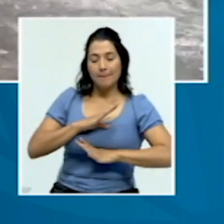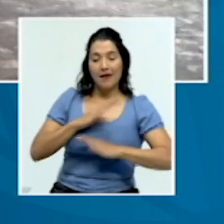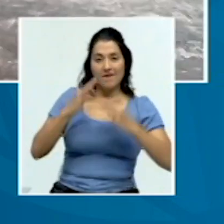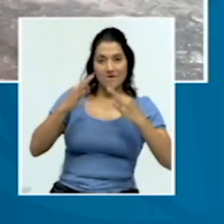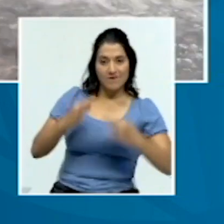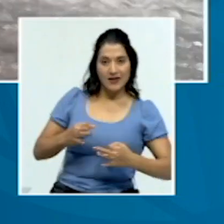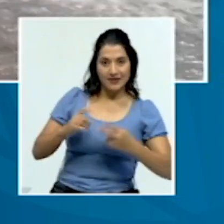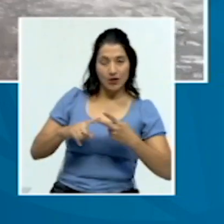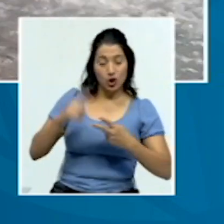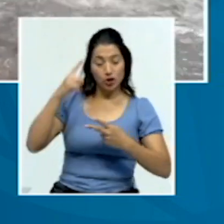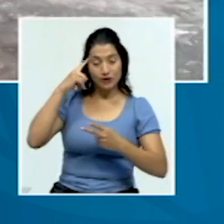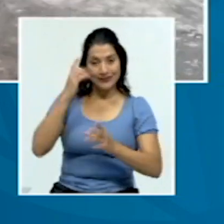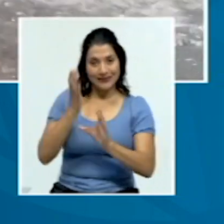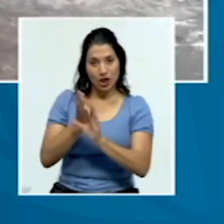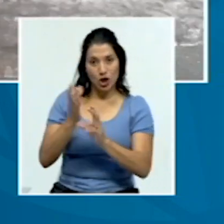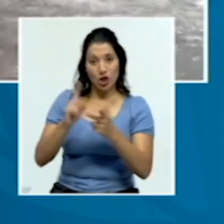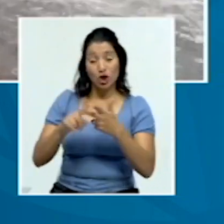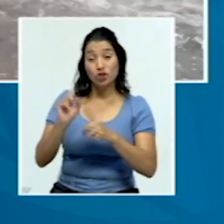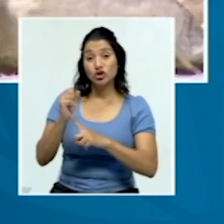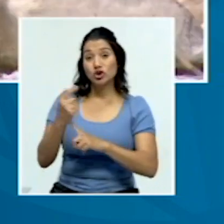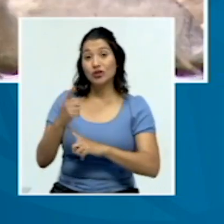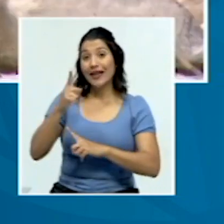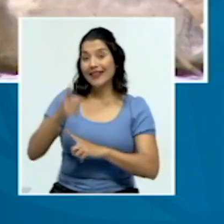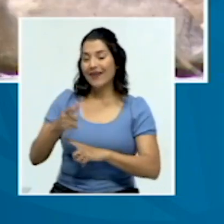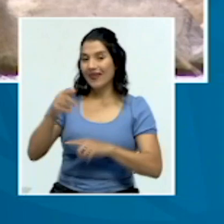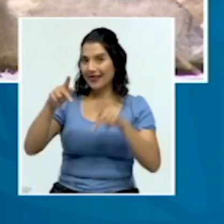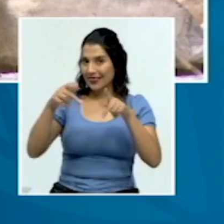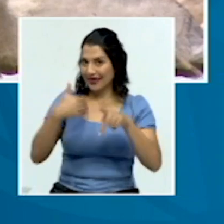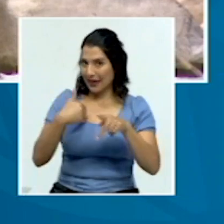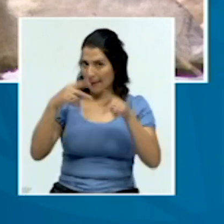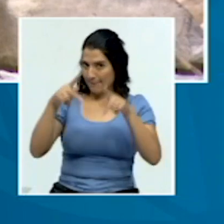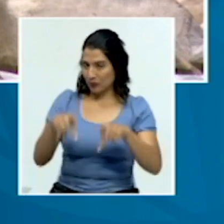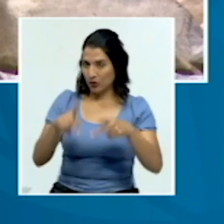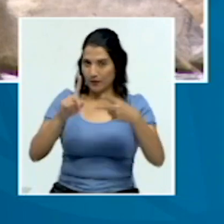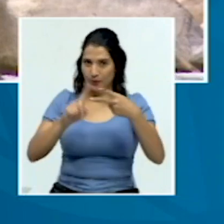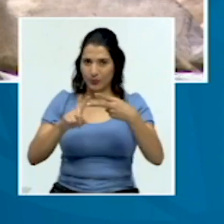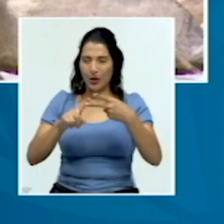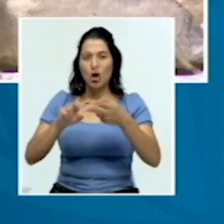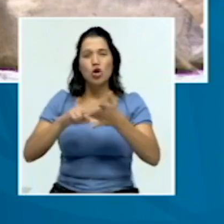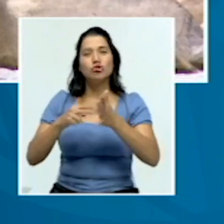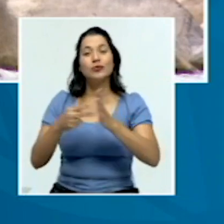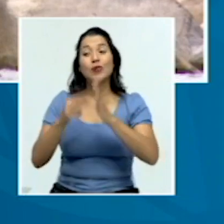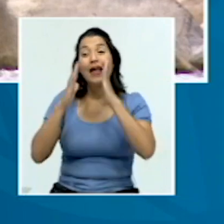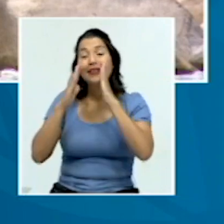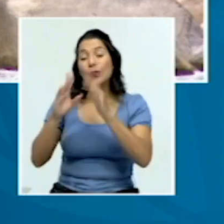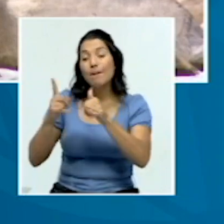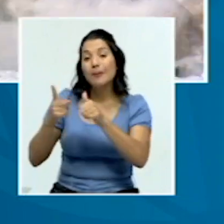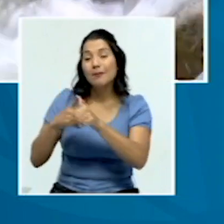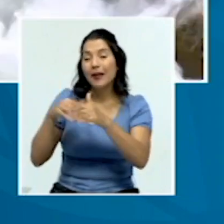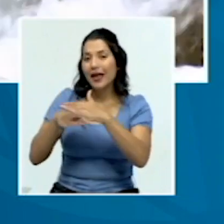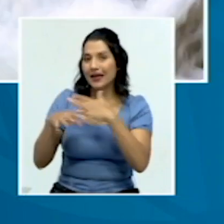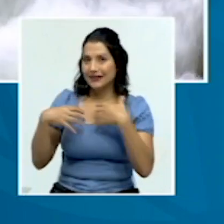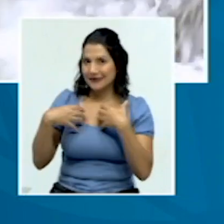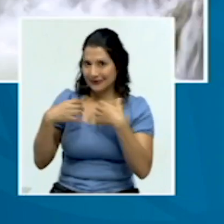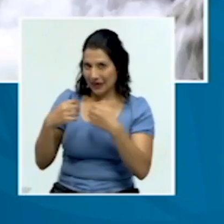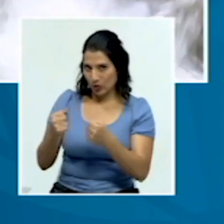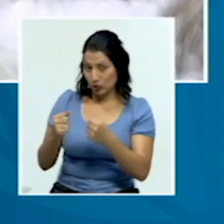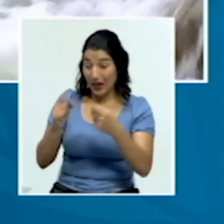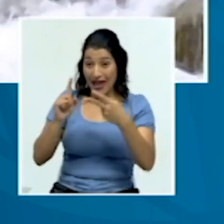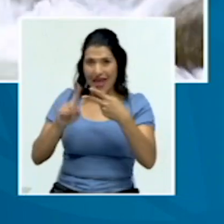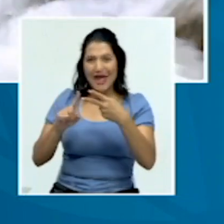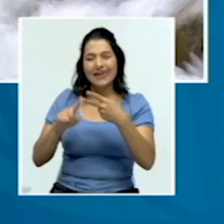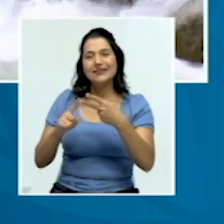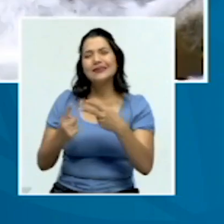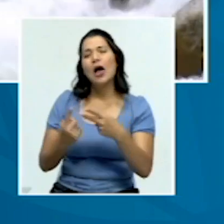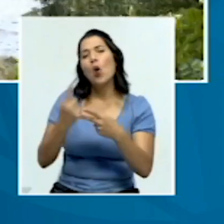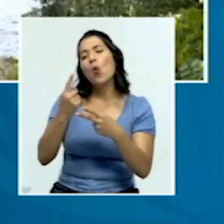y social de la persona. Y además de eso también la definición de atención primaria en salud, que es un enfoque de la salud que incluye a